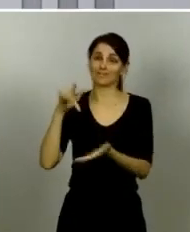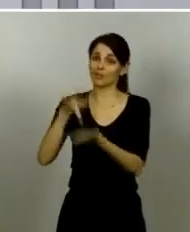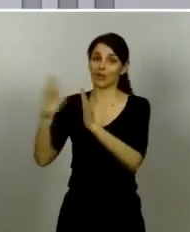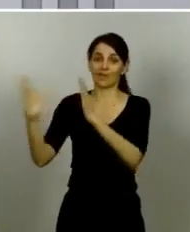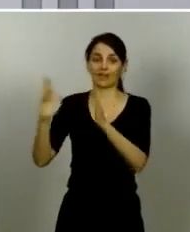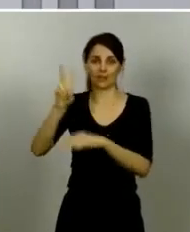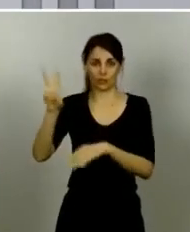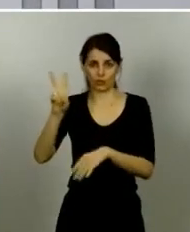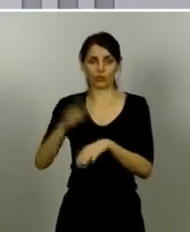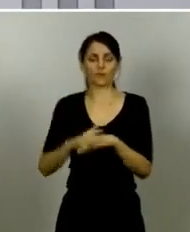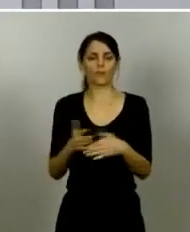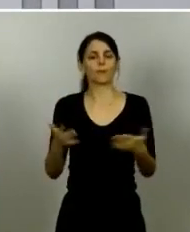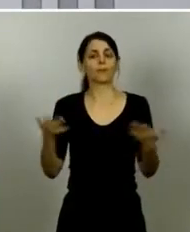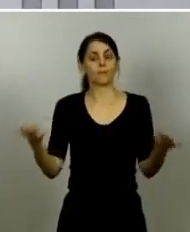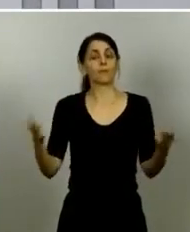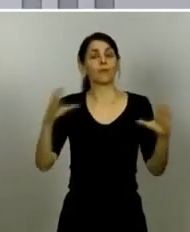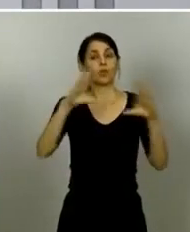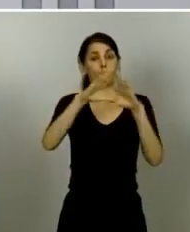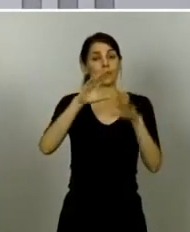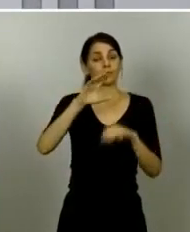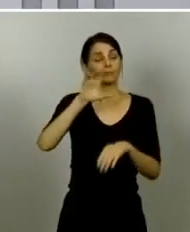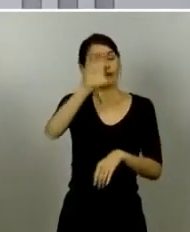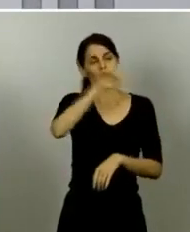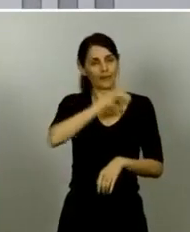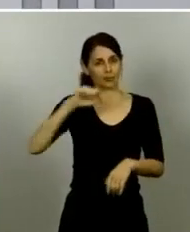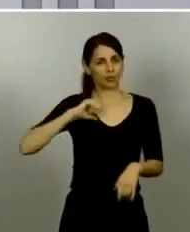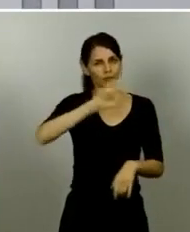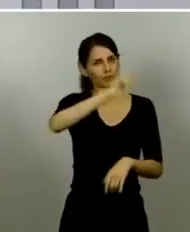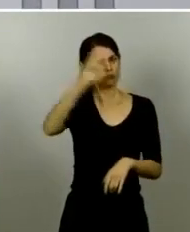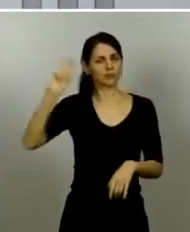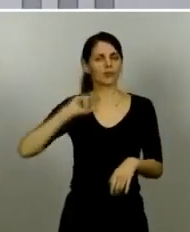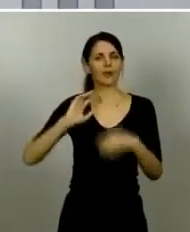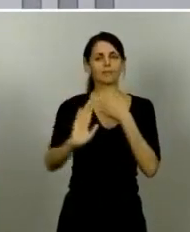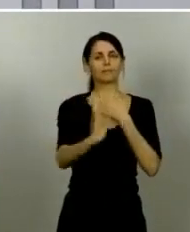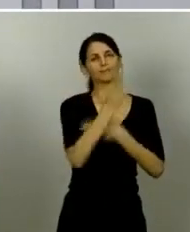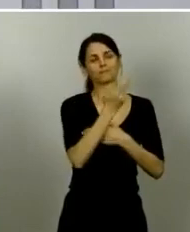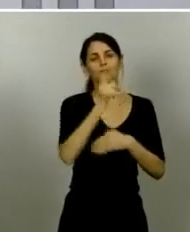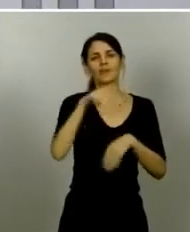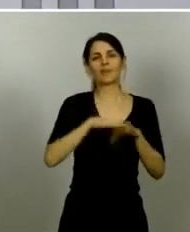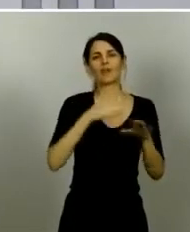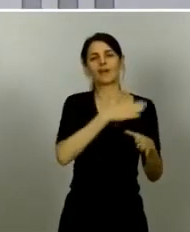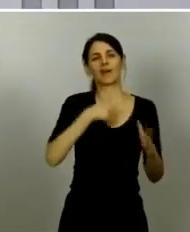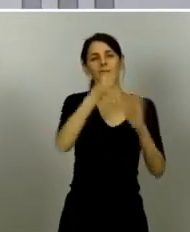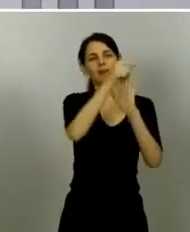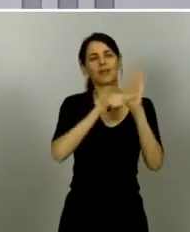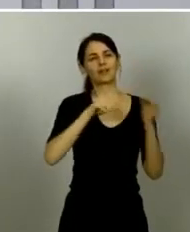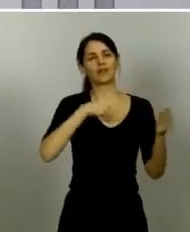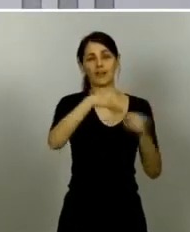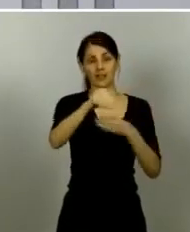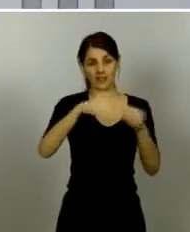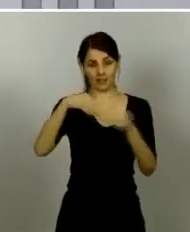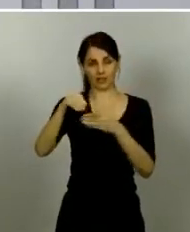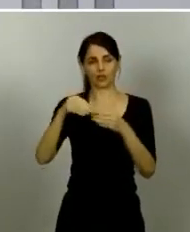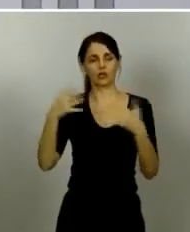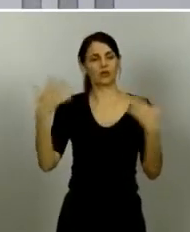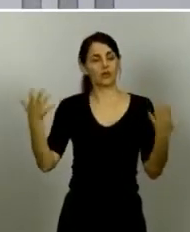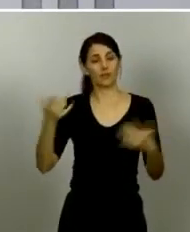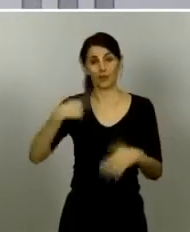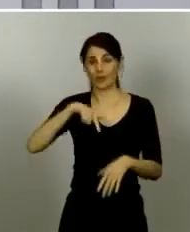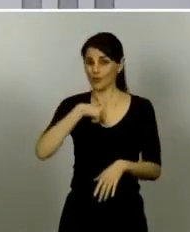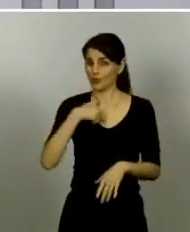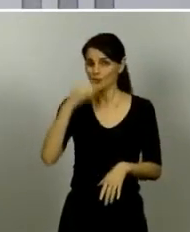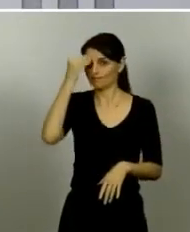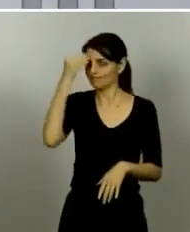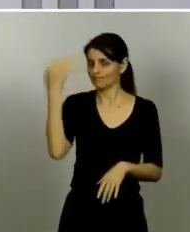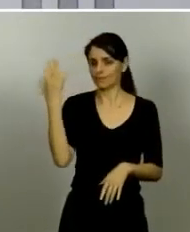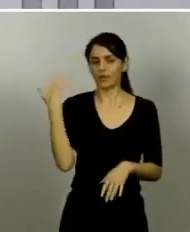han propuesto algún tipo de medida de flexibilización nosotros somos partidarios de ceñirnos aquello permitido